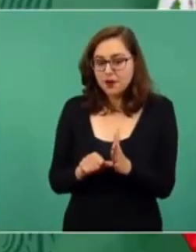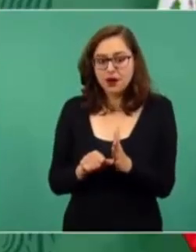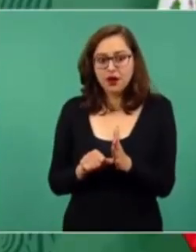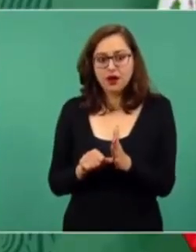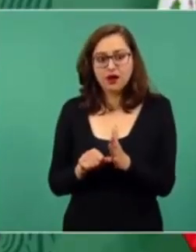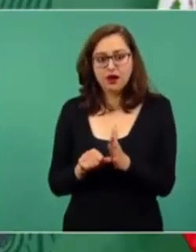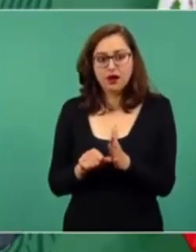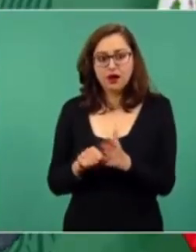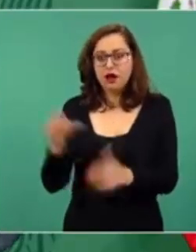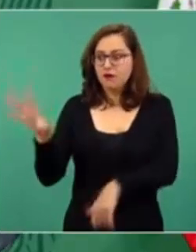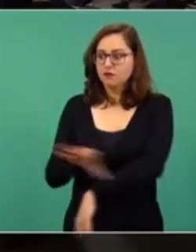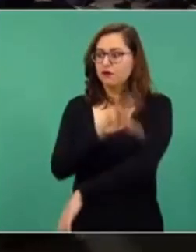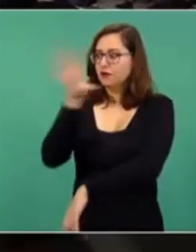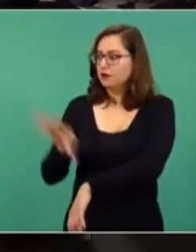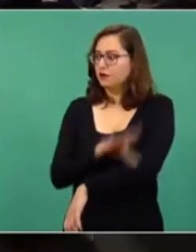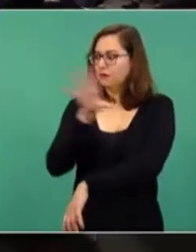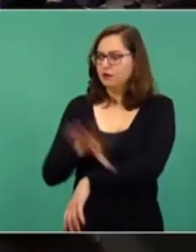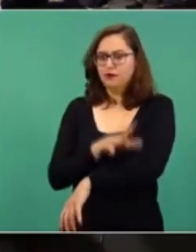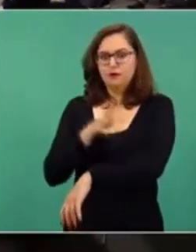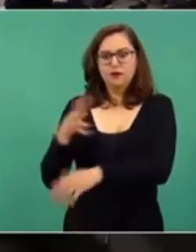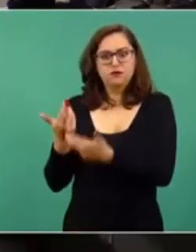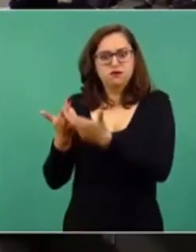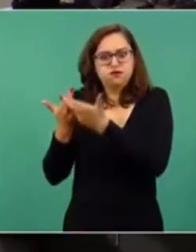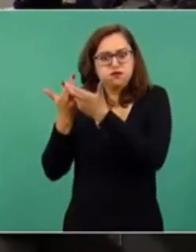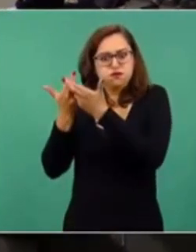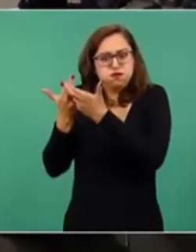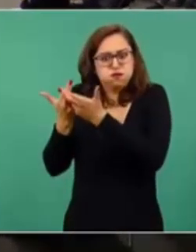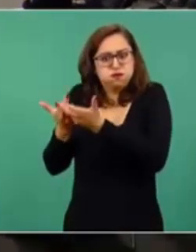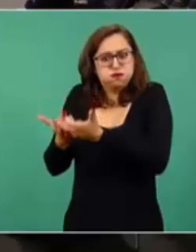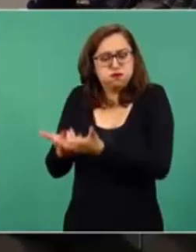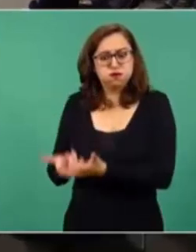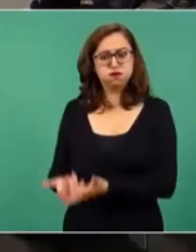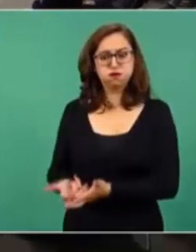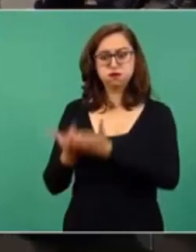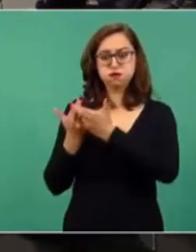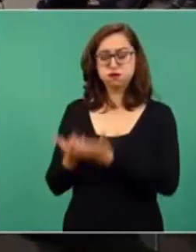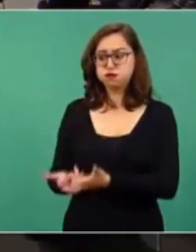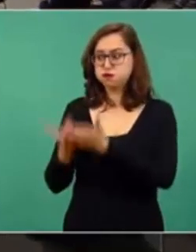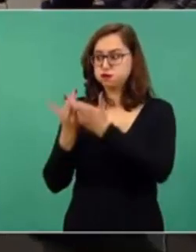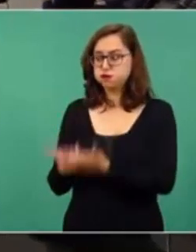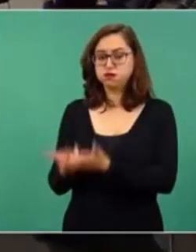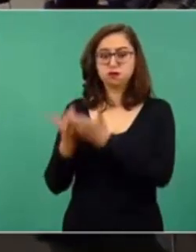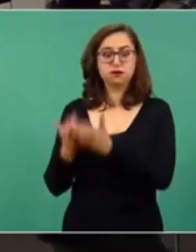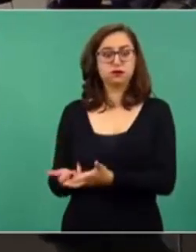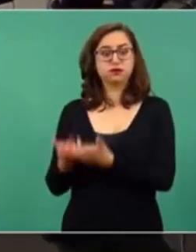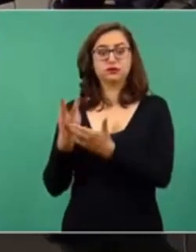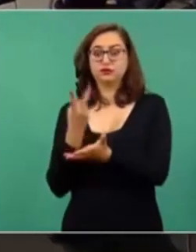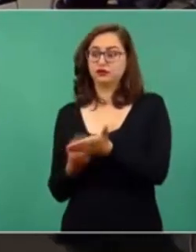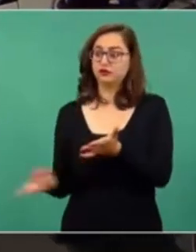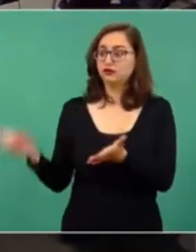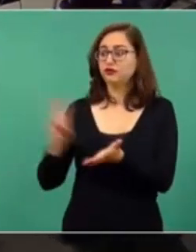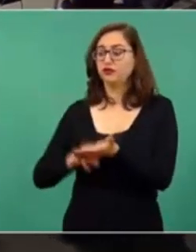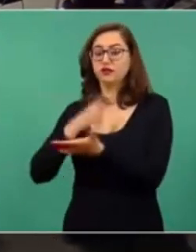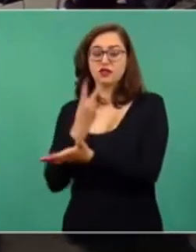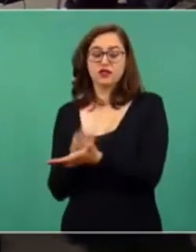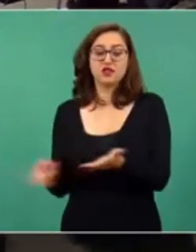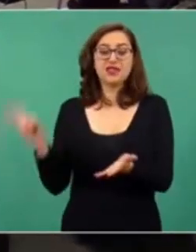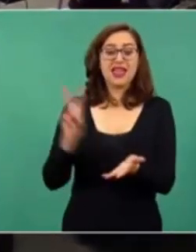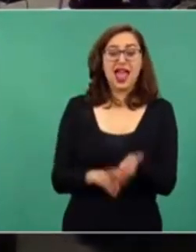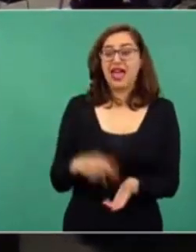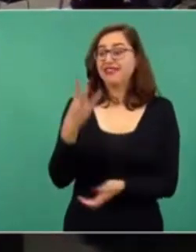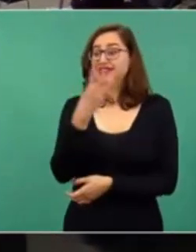la generación de energía eléctrica casi al 300 por ciento,